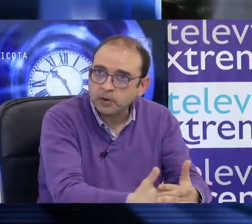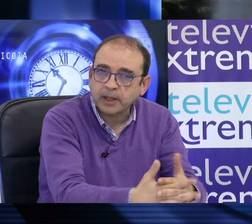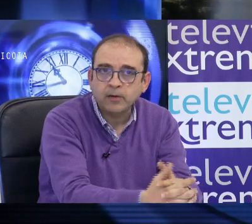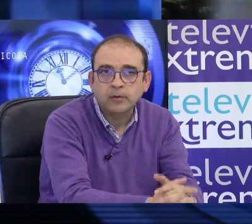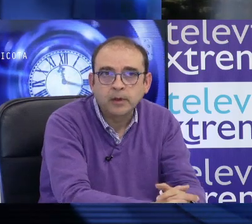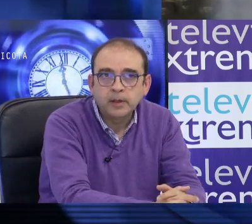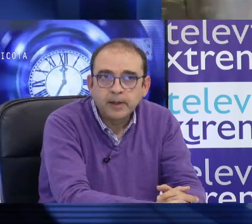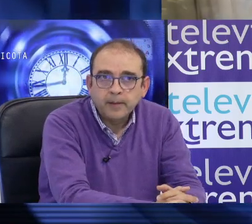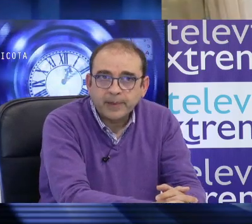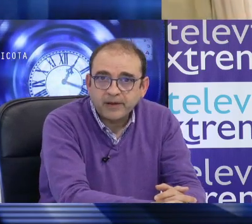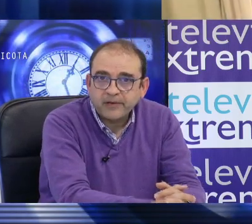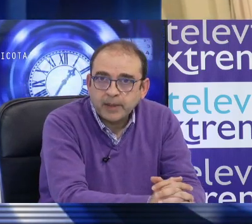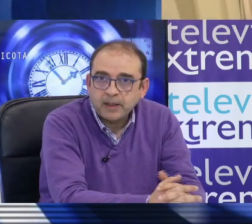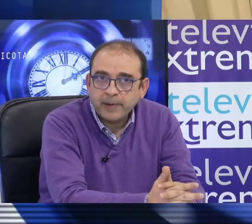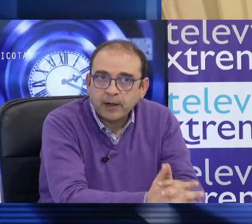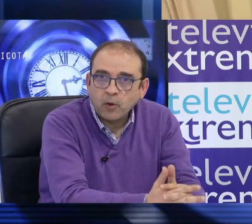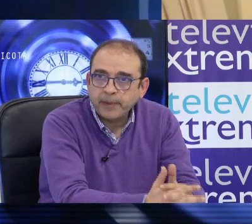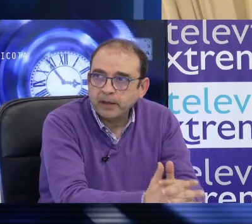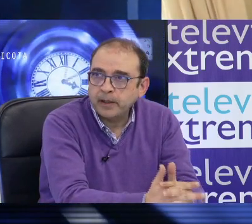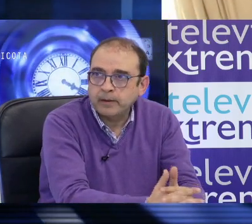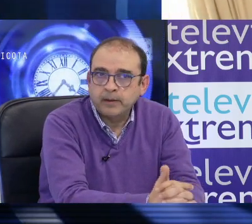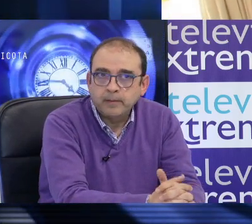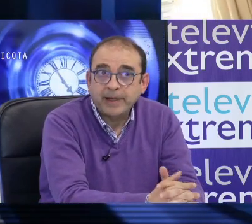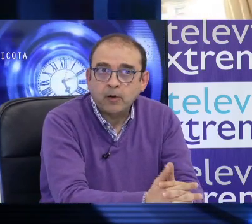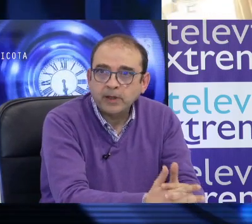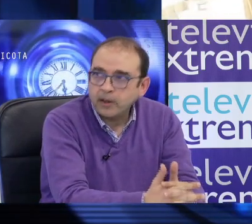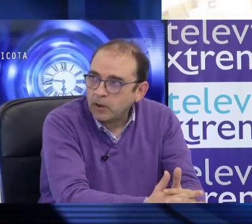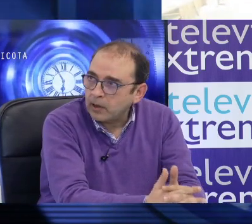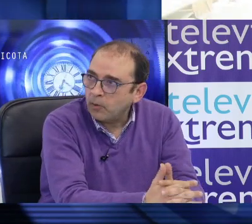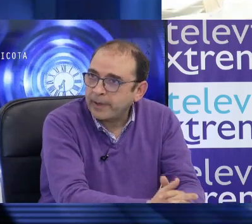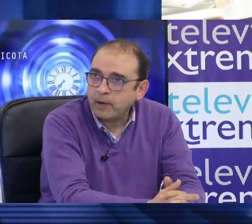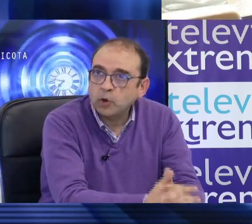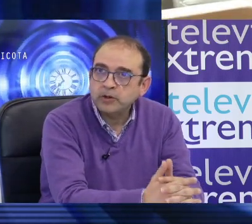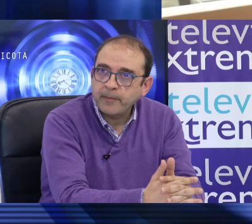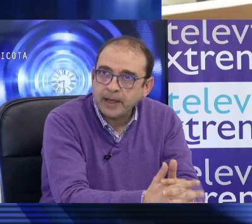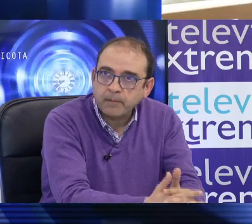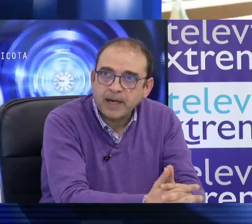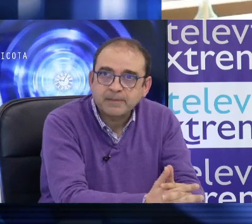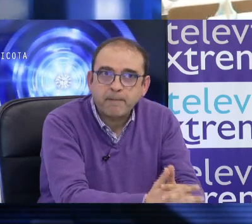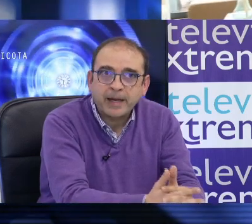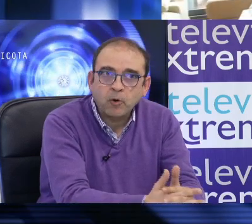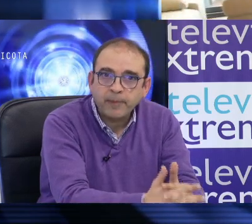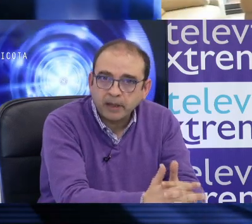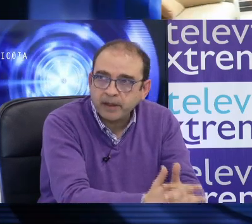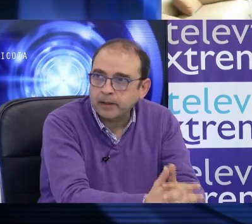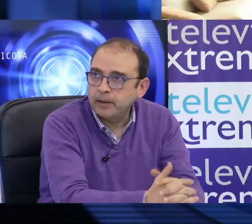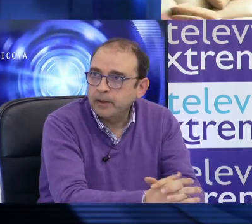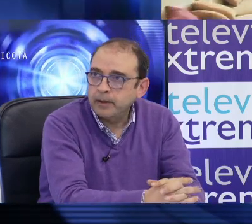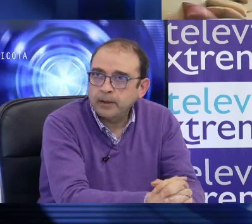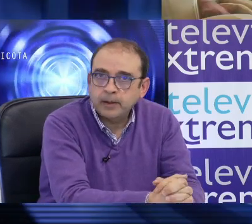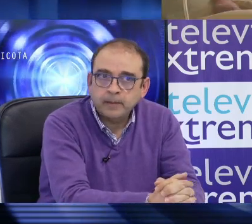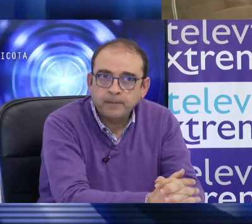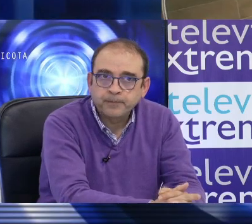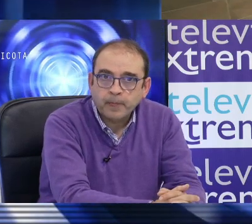tienen que ser protegidos, precisamente para no perder, para no deteriorarlo, para no contaminar más, para no perder